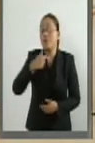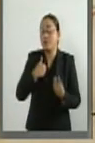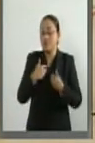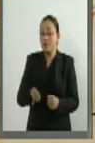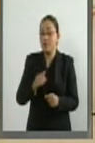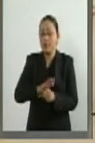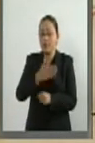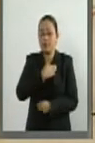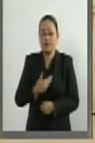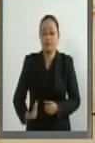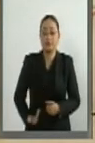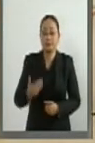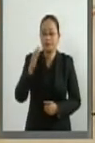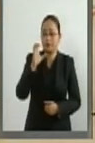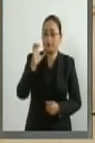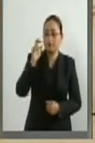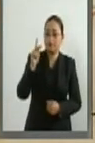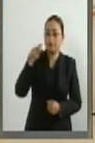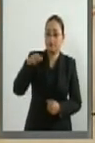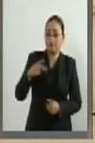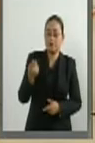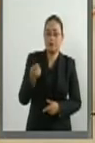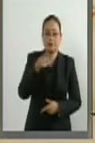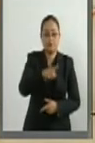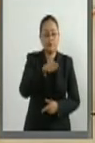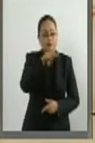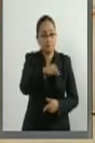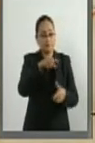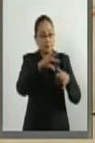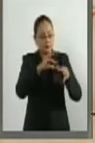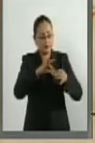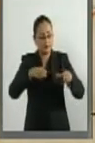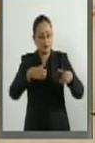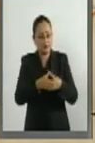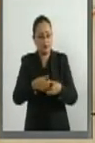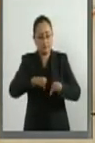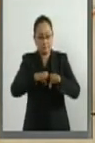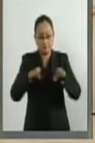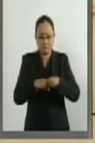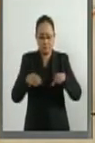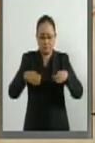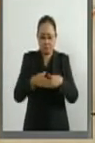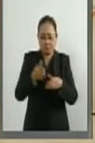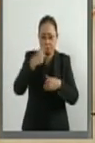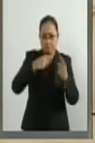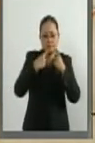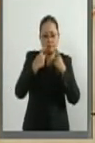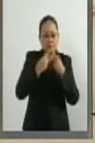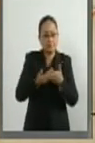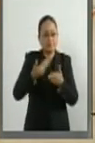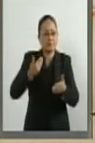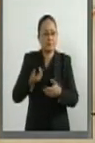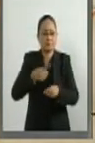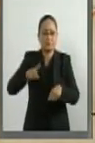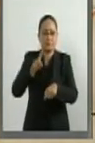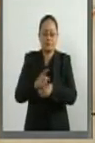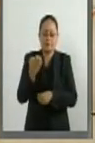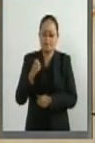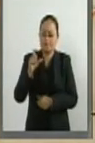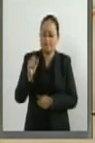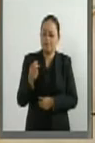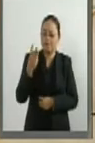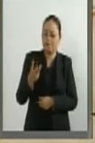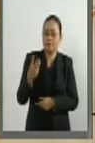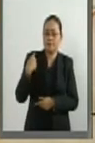Enrique Peña Nieto le dio instrucciones al equipo negociador el pasado 23 de enero, a unos